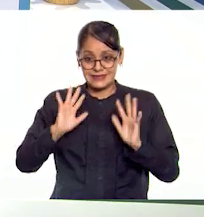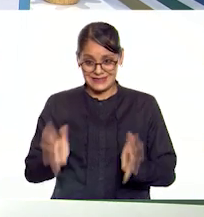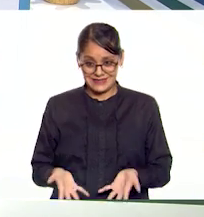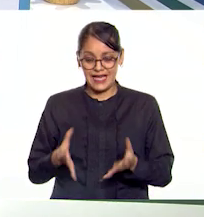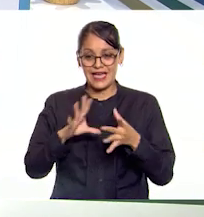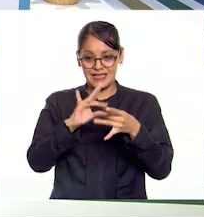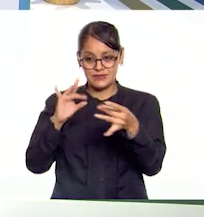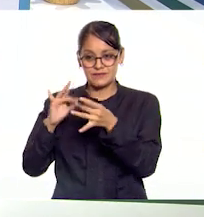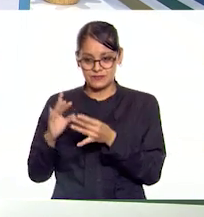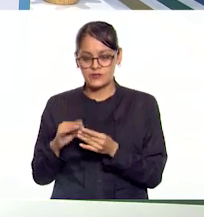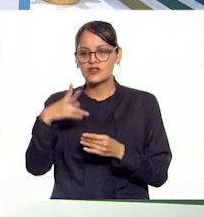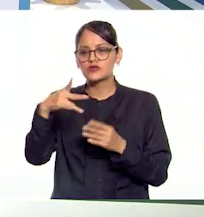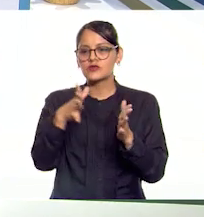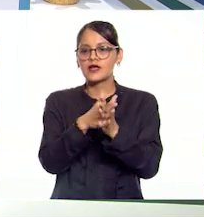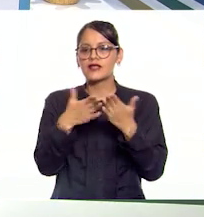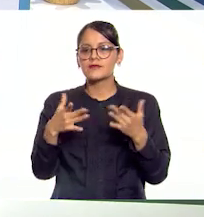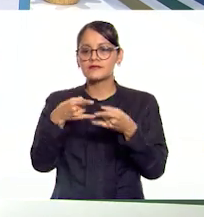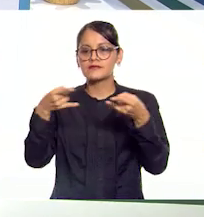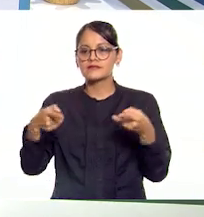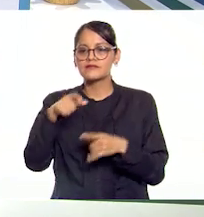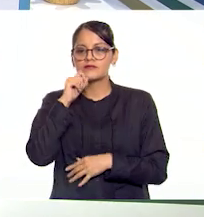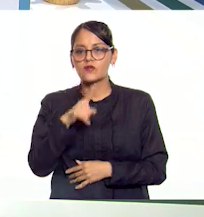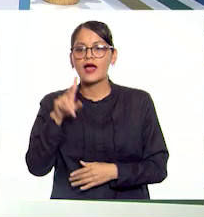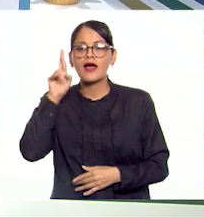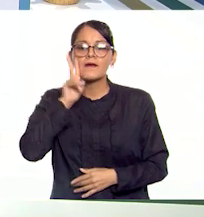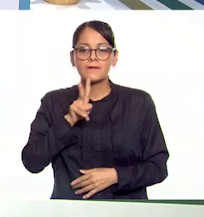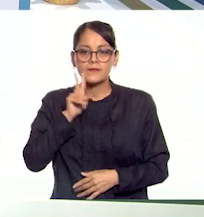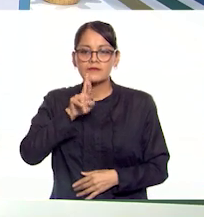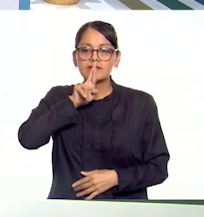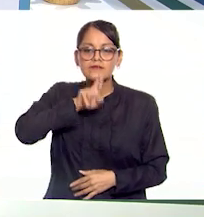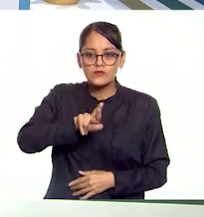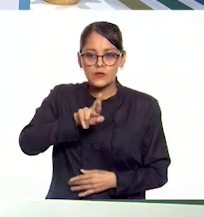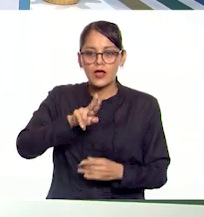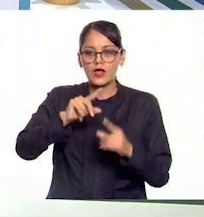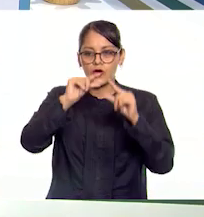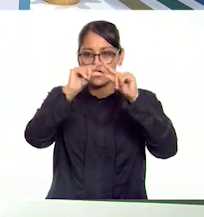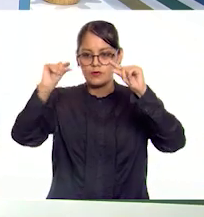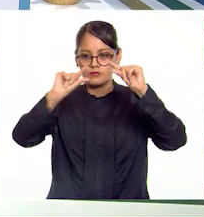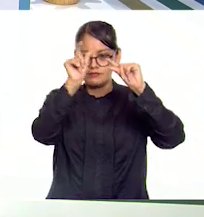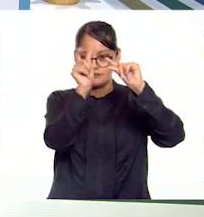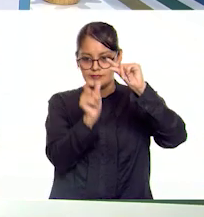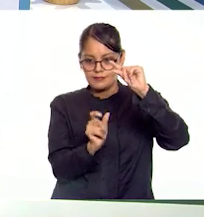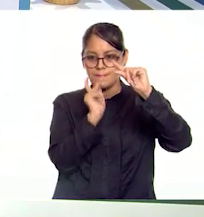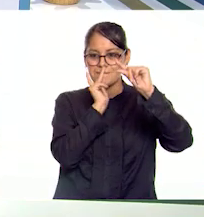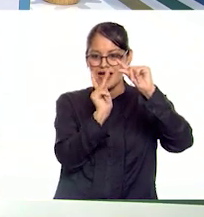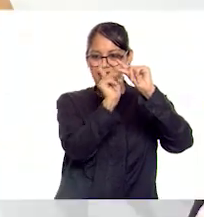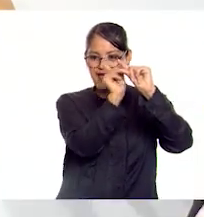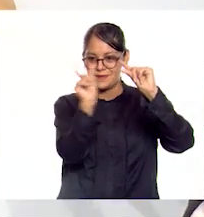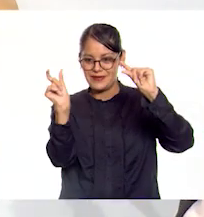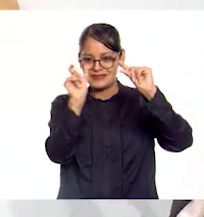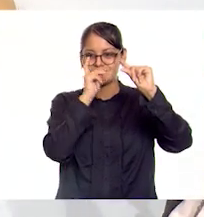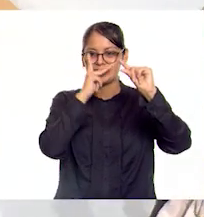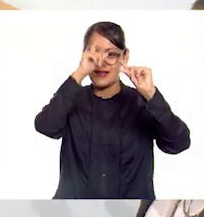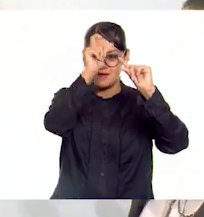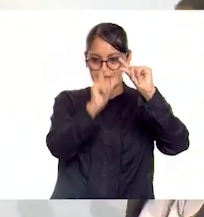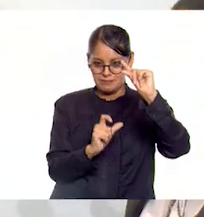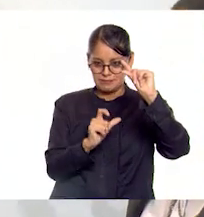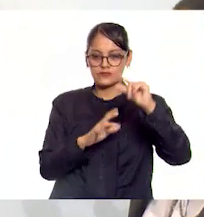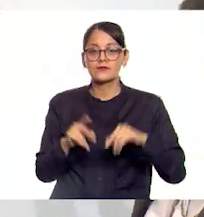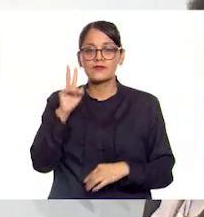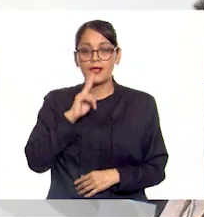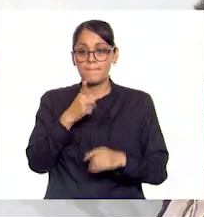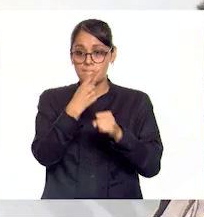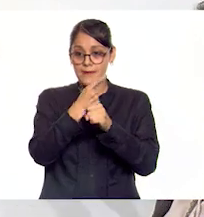con base en su libro de historia de sexto grado, vamos a resolver el siguiente crucigrama. Tenemos la primera pregunta que es